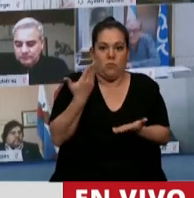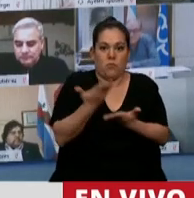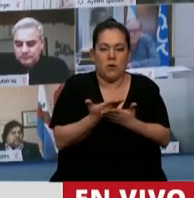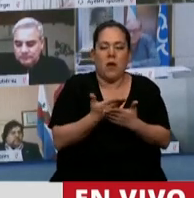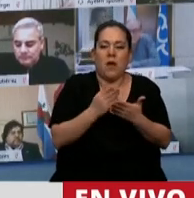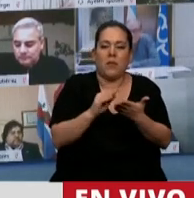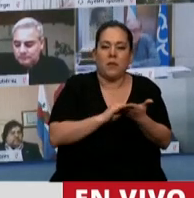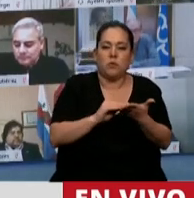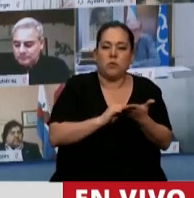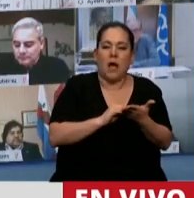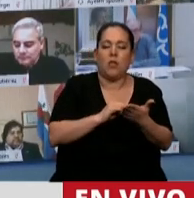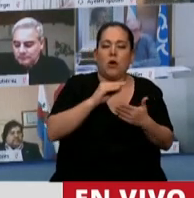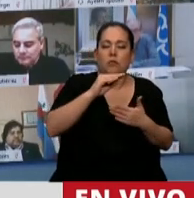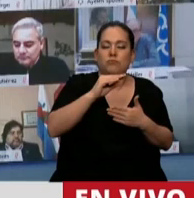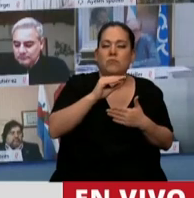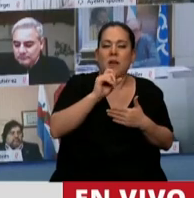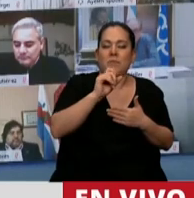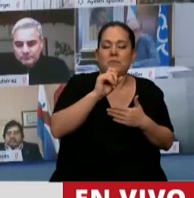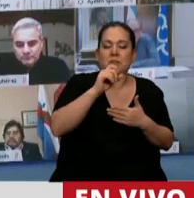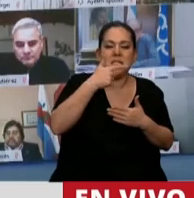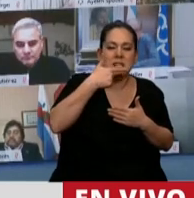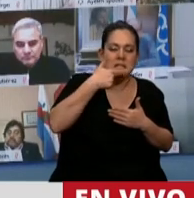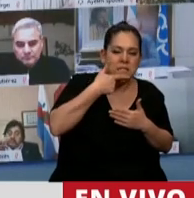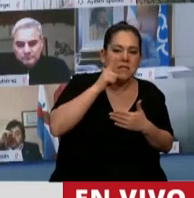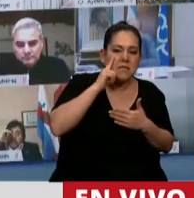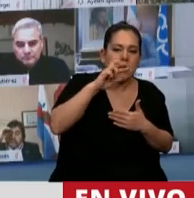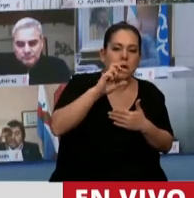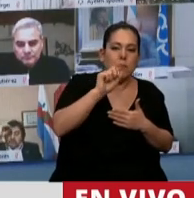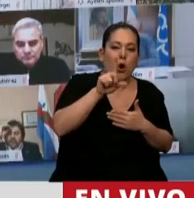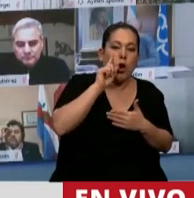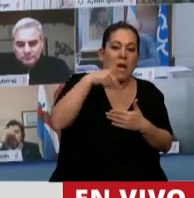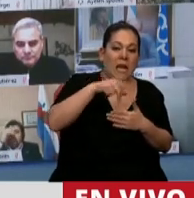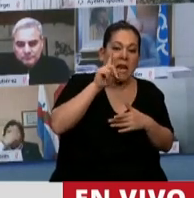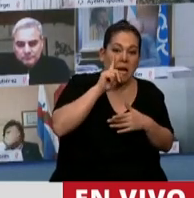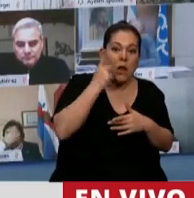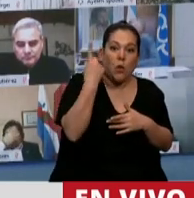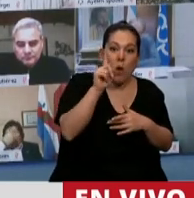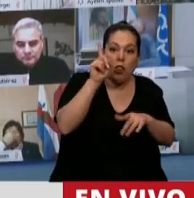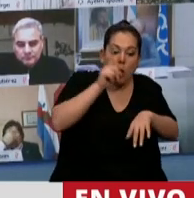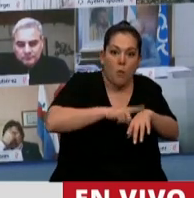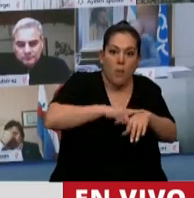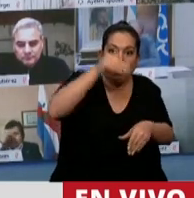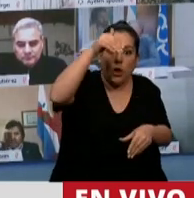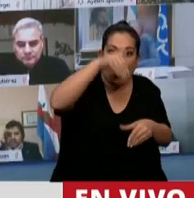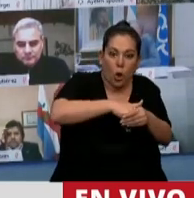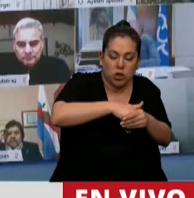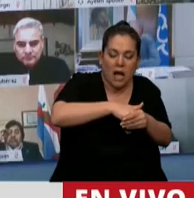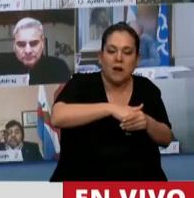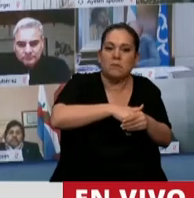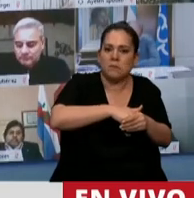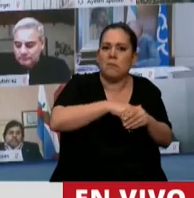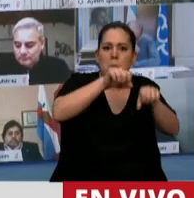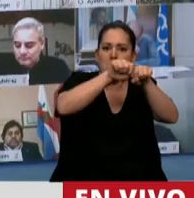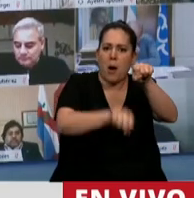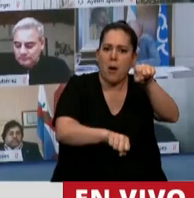Gerardo Chipolili de Sáenz Peña, Chaco, se le cayó justo en el momento que se tenía que votar la cláusula exculpatoria de toda responsabilidad